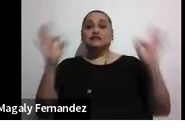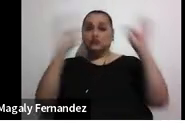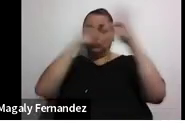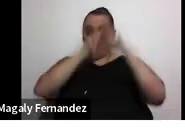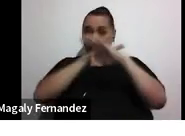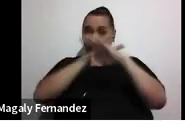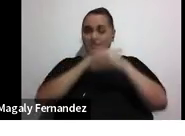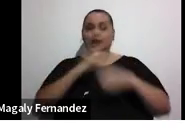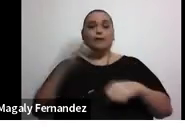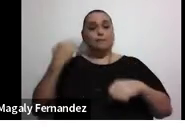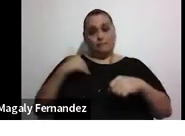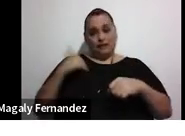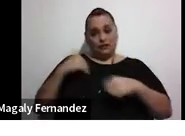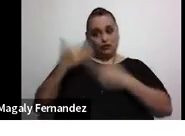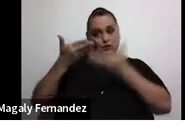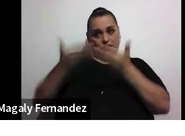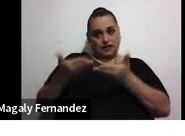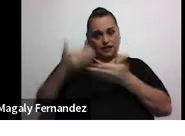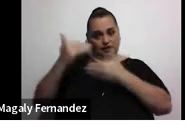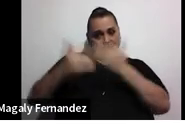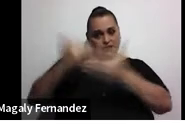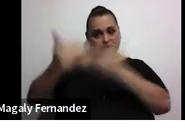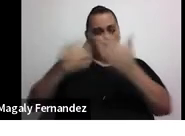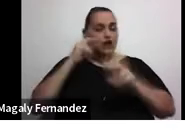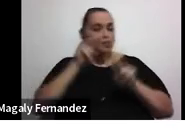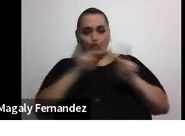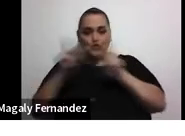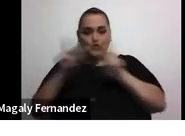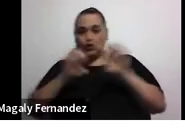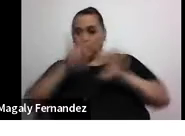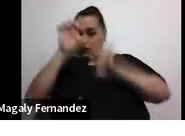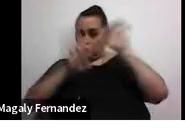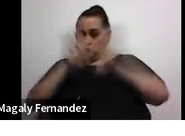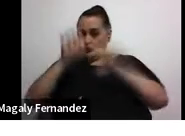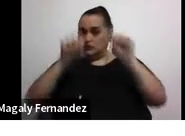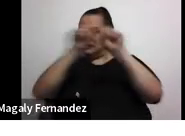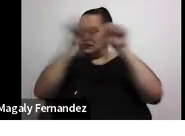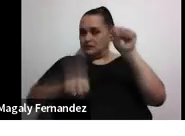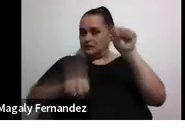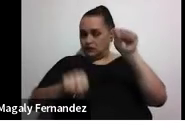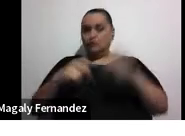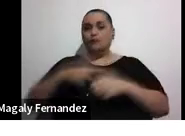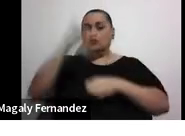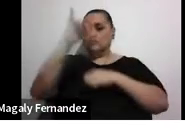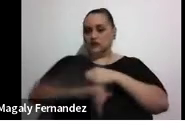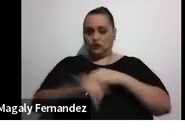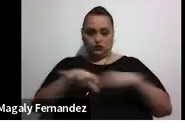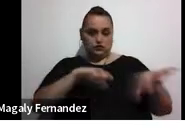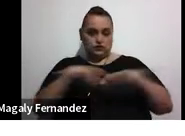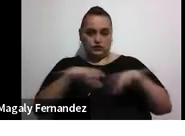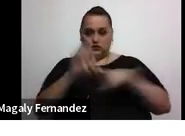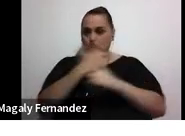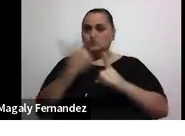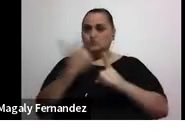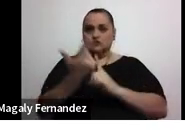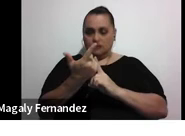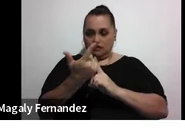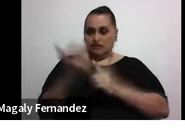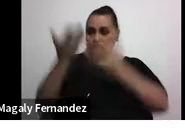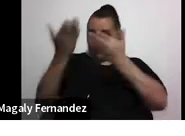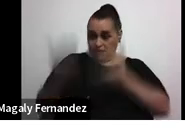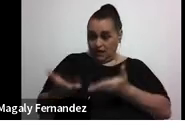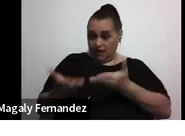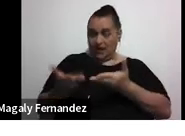masculinidad, monitoreo, evaluación y sistematización de proyectos de acción social. Es además